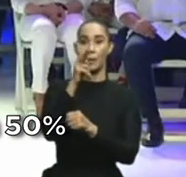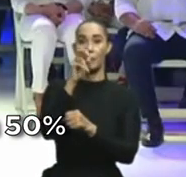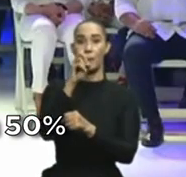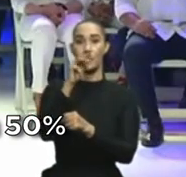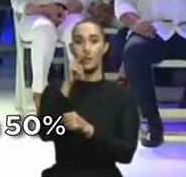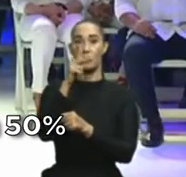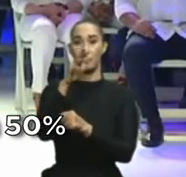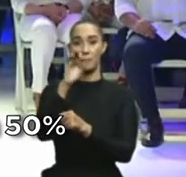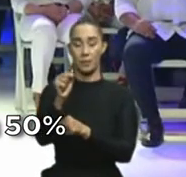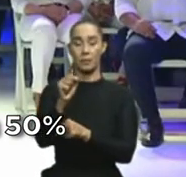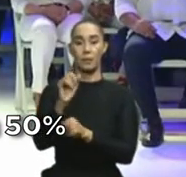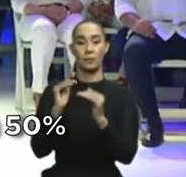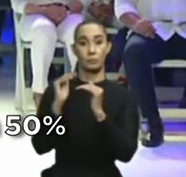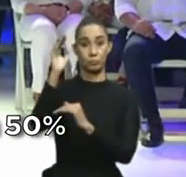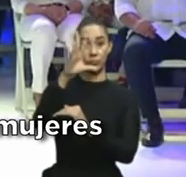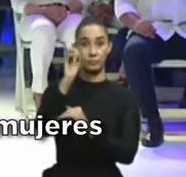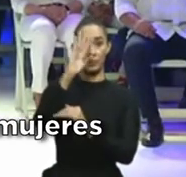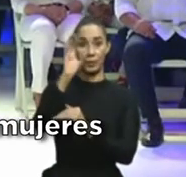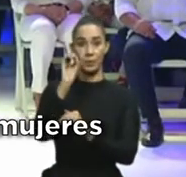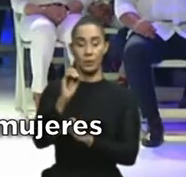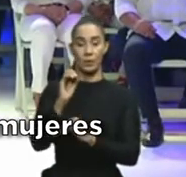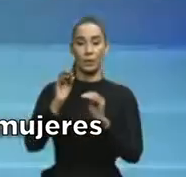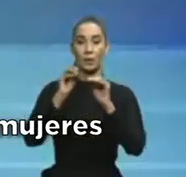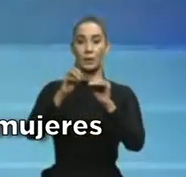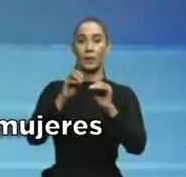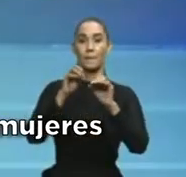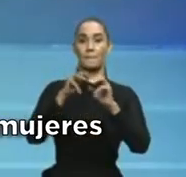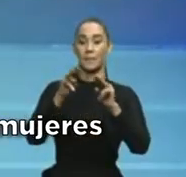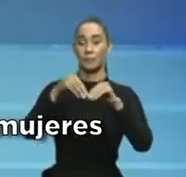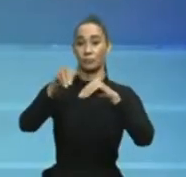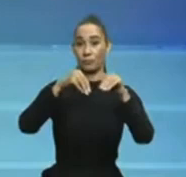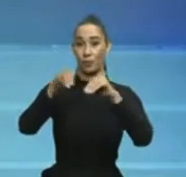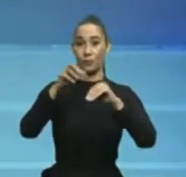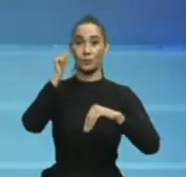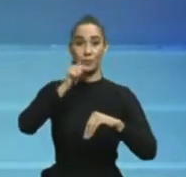ya se han incrementado en un 50%, van destinados a microempresas de mujeres.